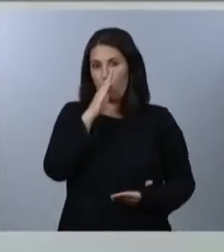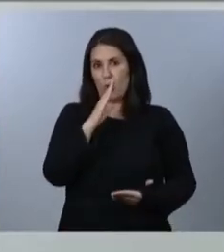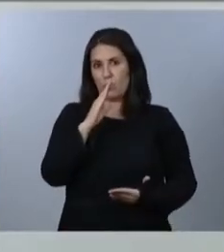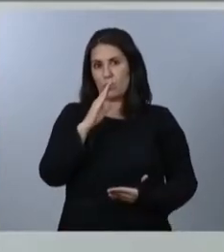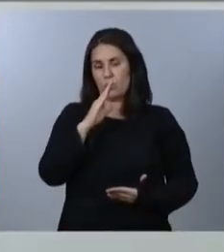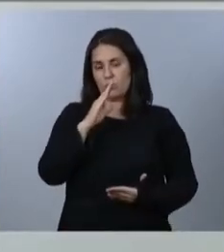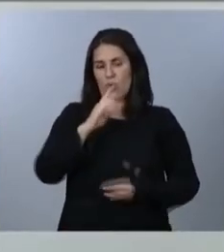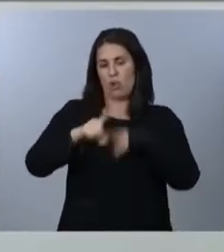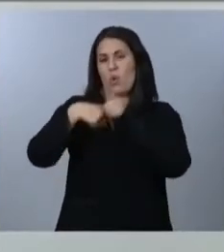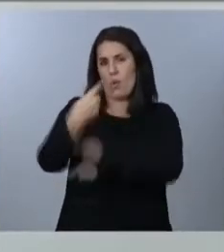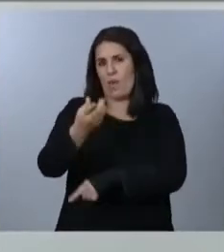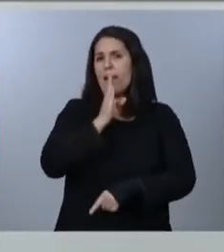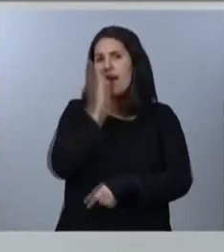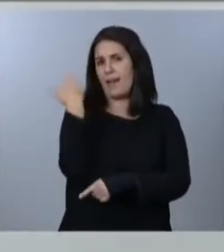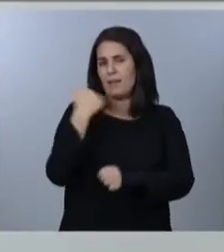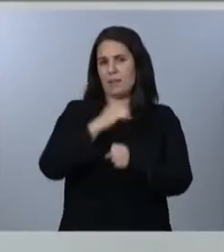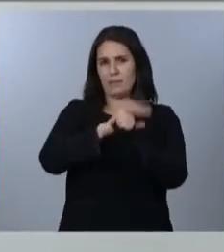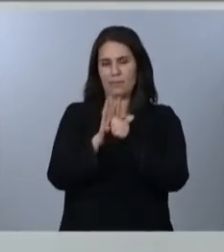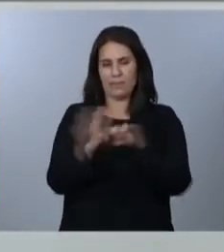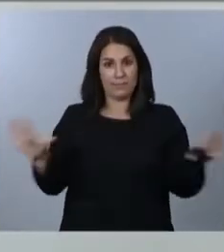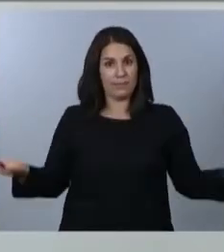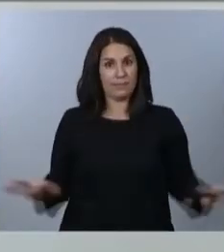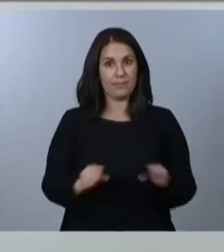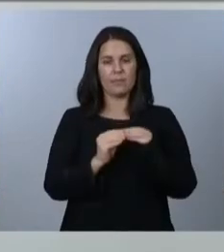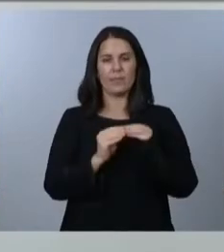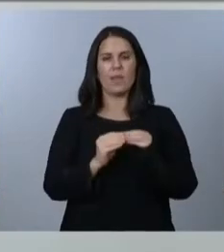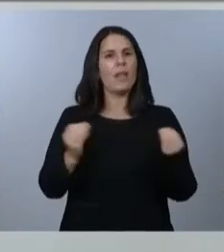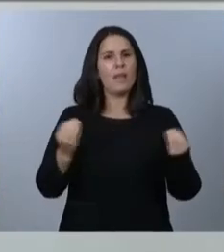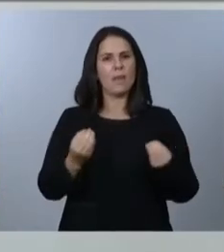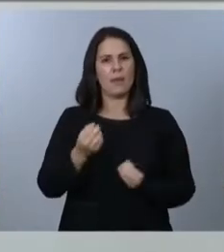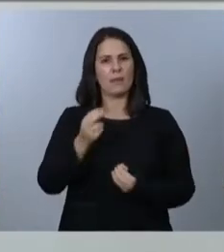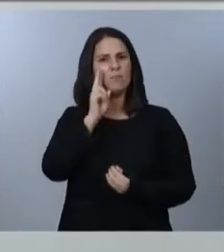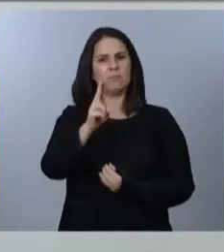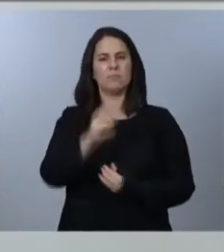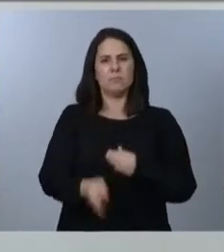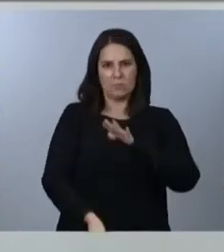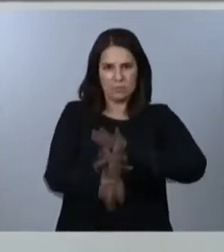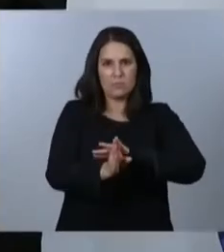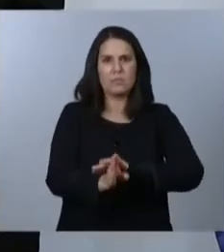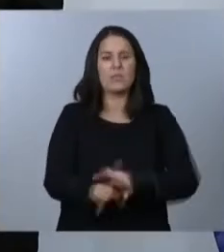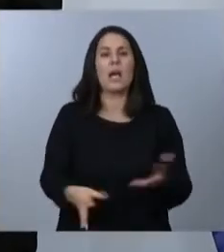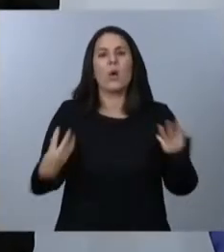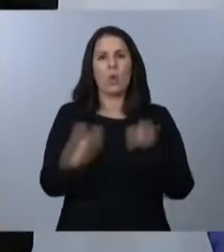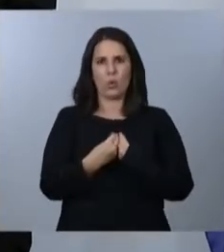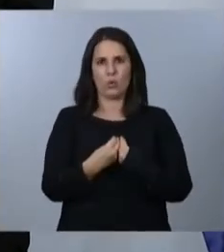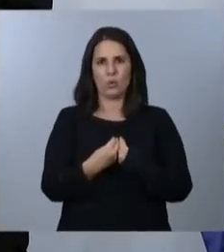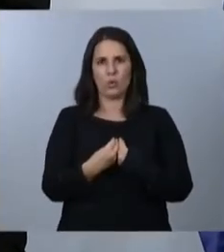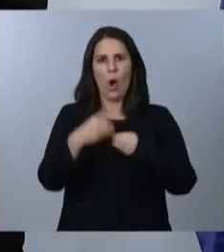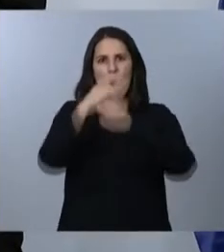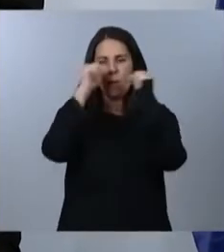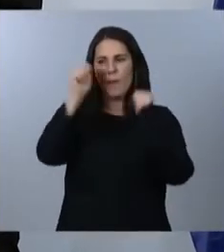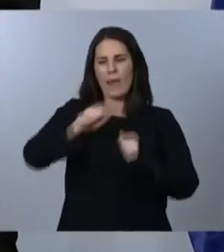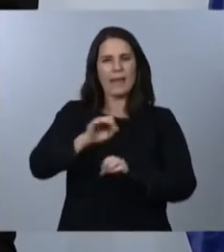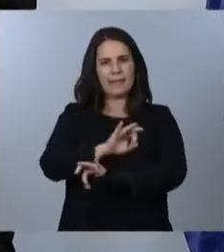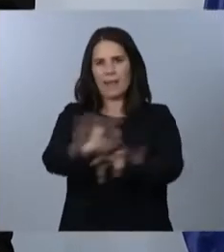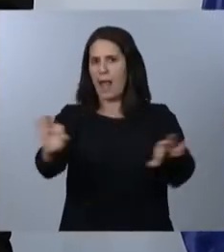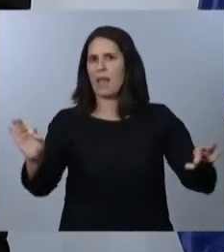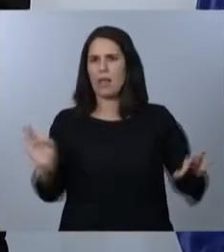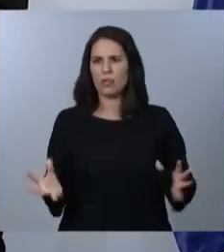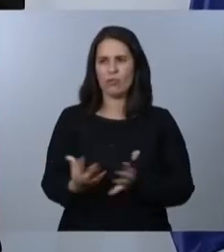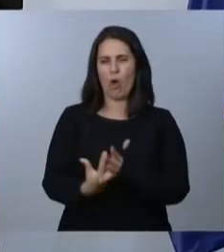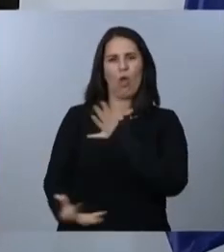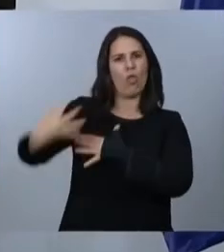En resumen, salir con ímpetu hacia adelante y salir, además, juntos, sin dejar a nadie atrás, reduciendo las diferencias sociales,